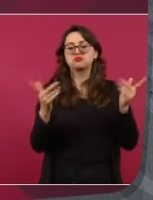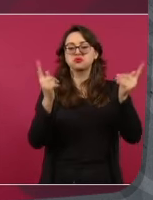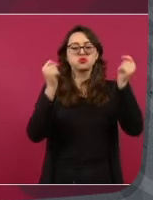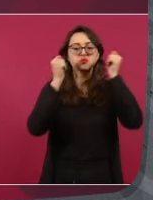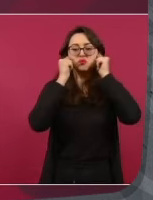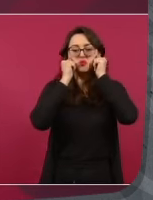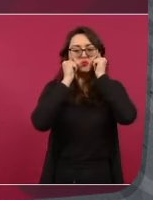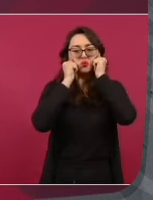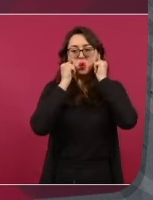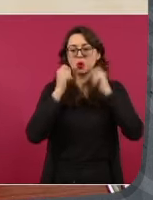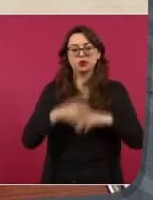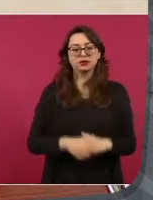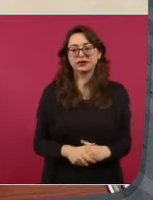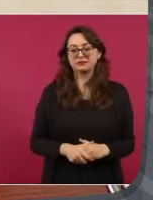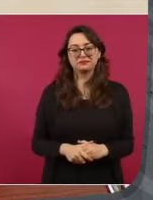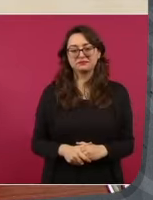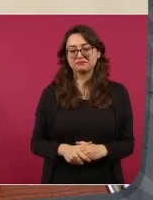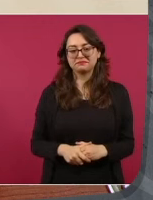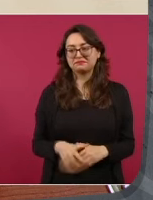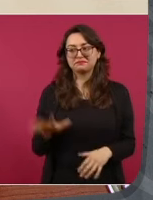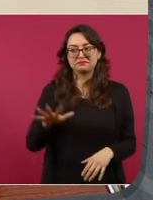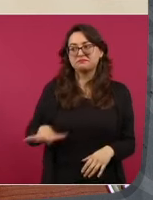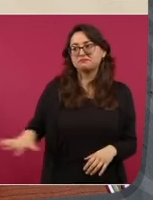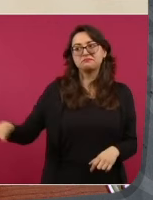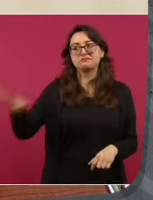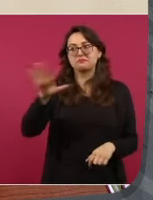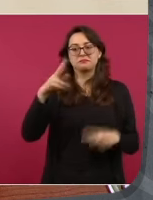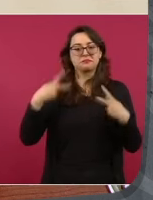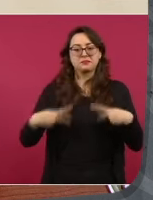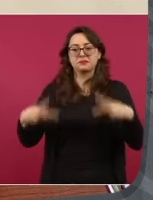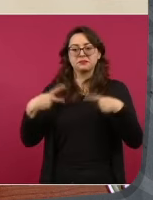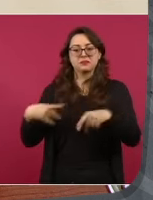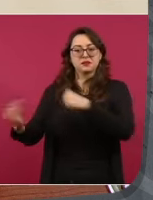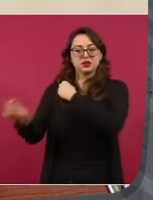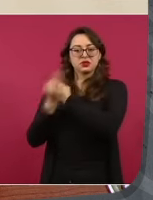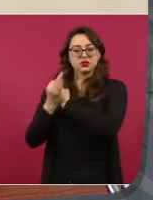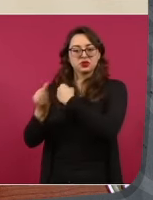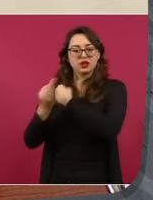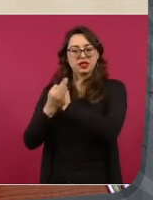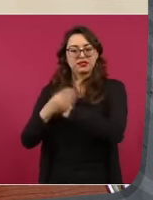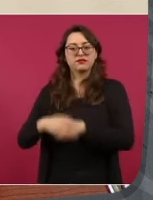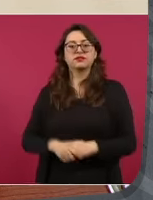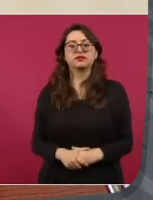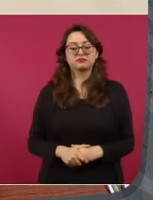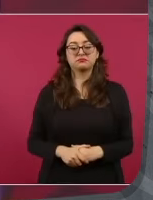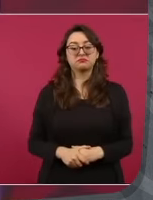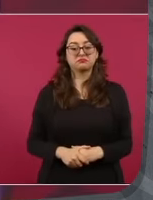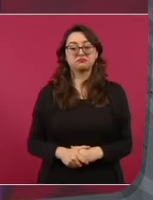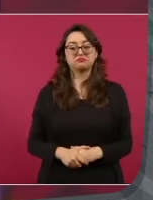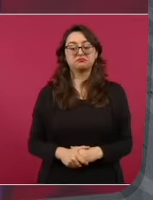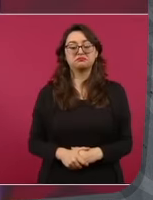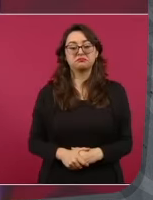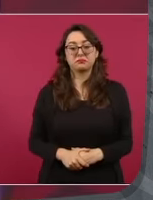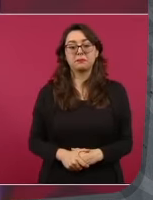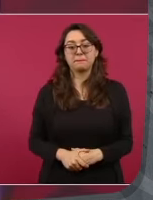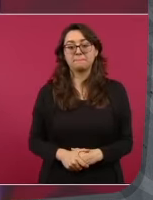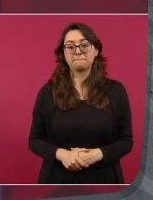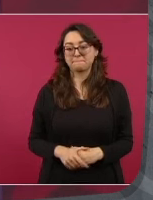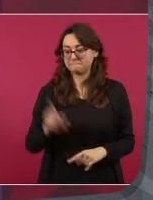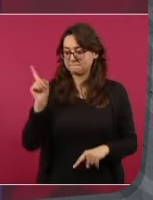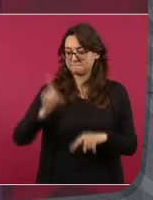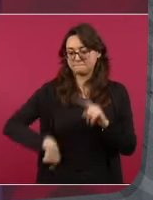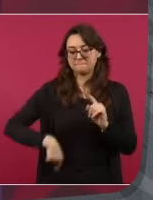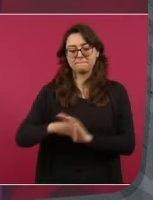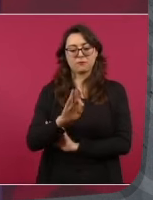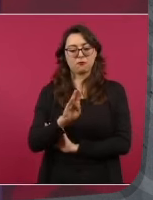Y me llevaron al Congreso y ahí me juzgaron y me desaforaron.